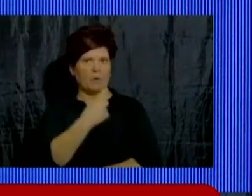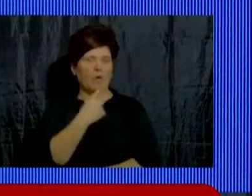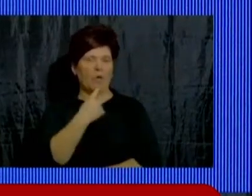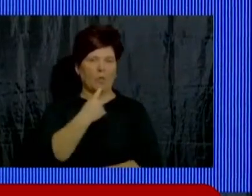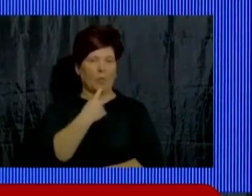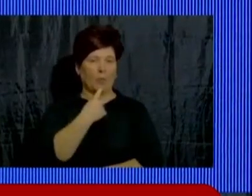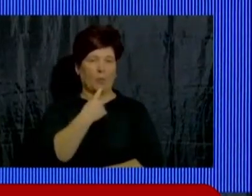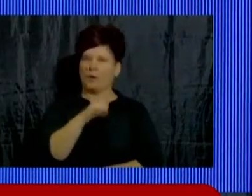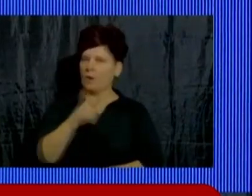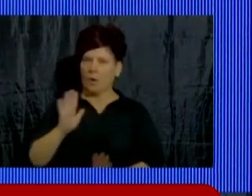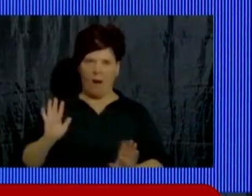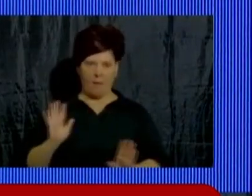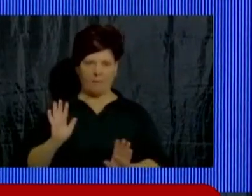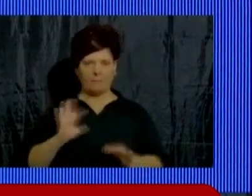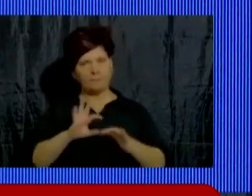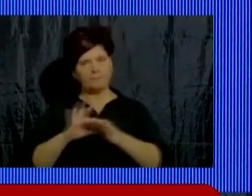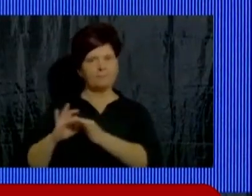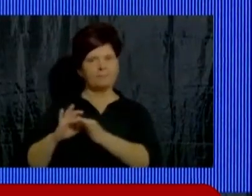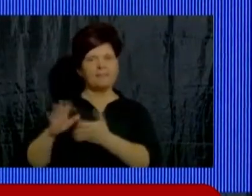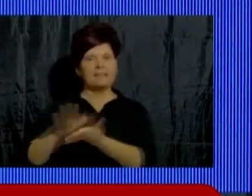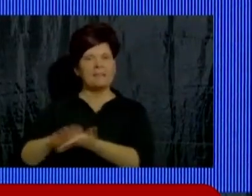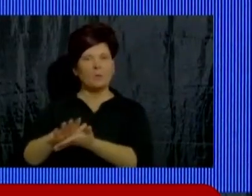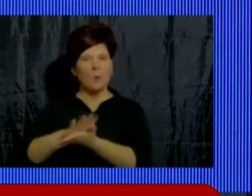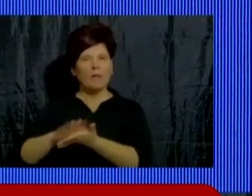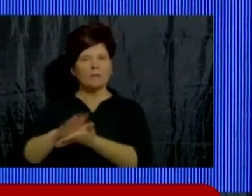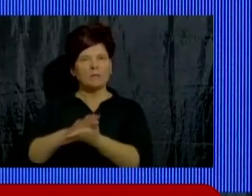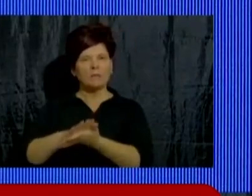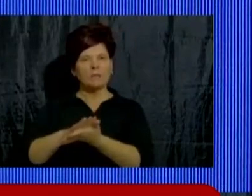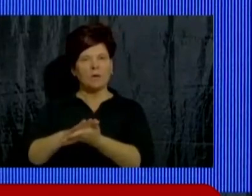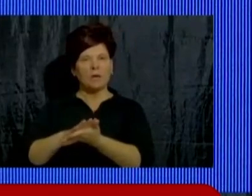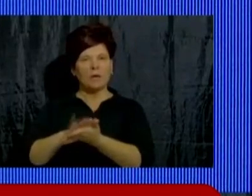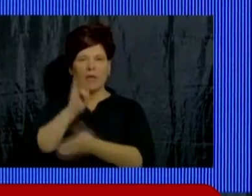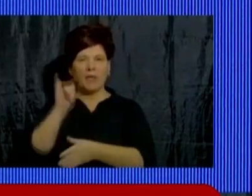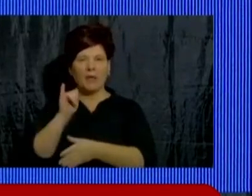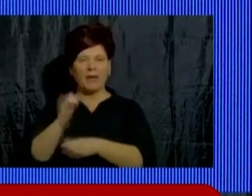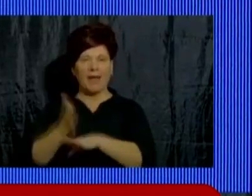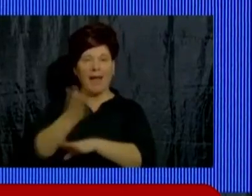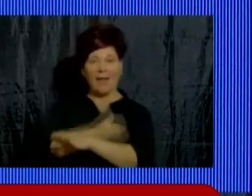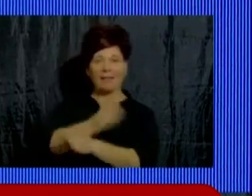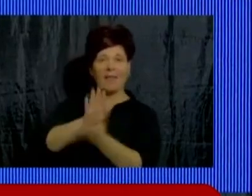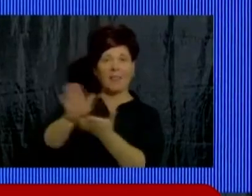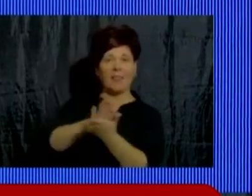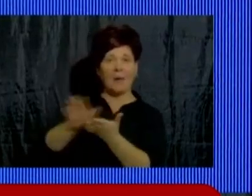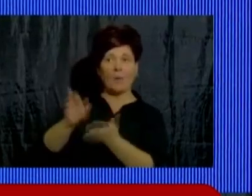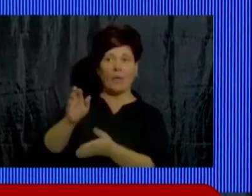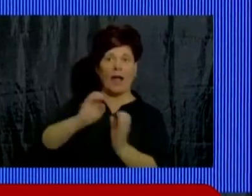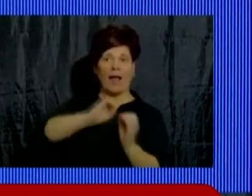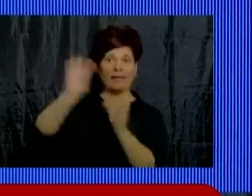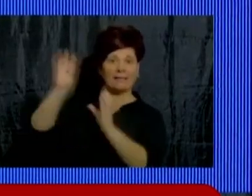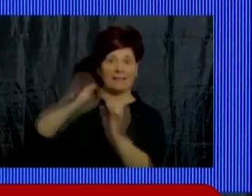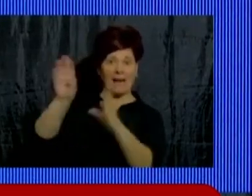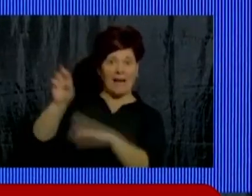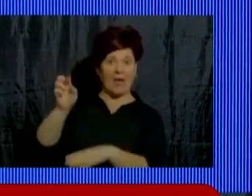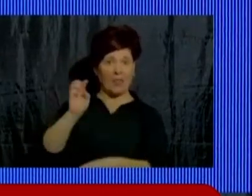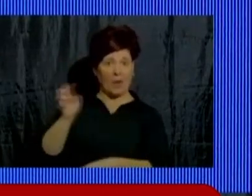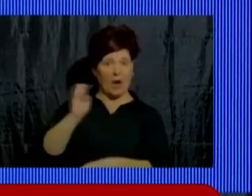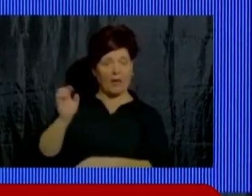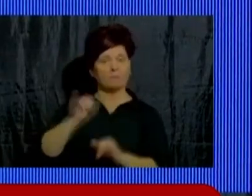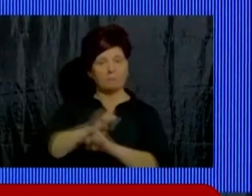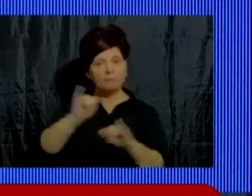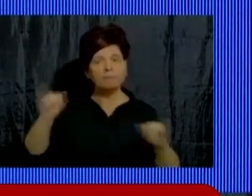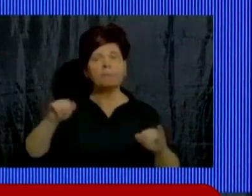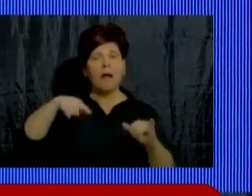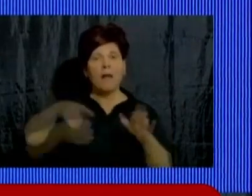Respecto a la situación que hacía referencia recién de la deuda externa en dólares, quiero informarles que estamos